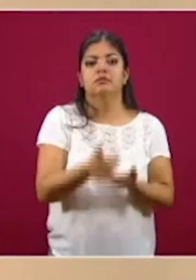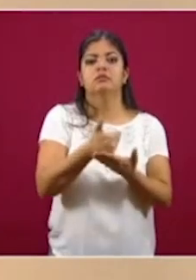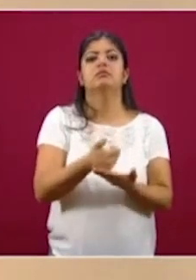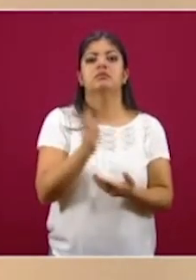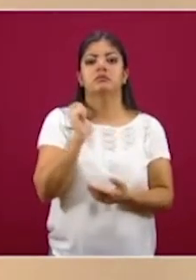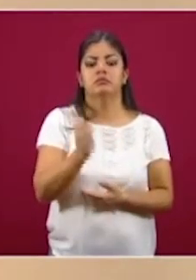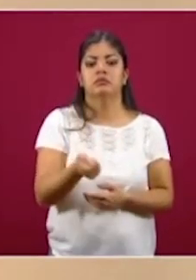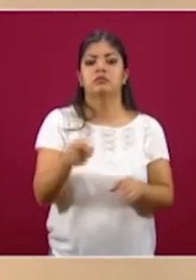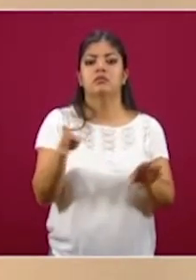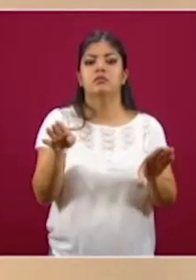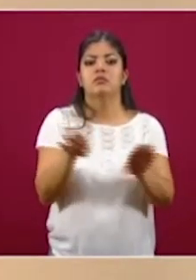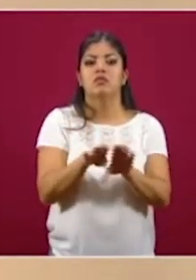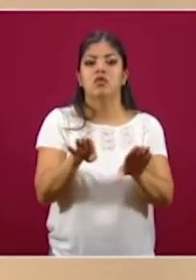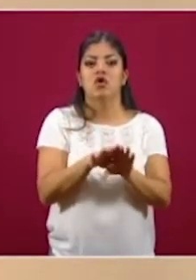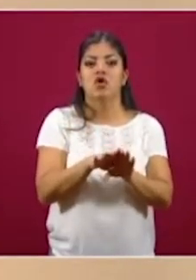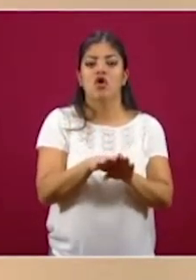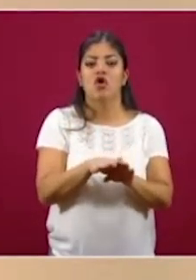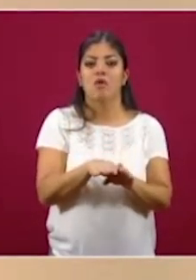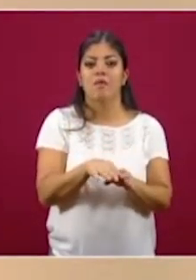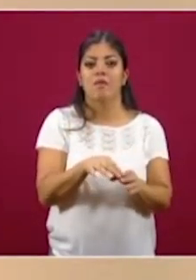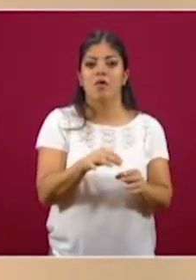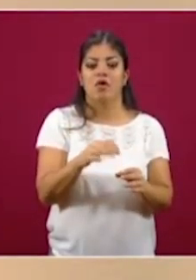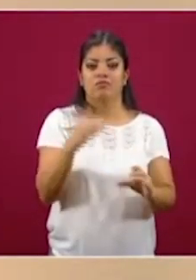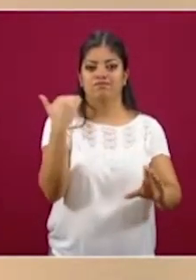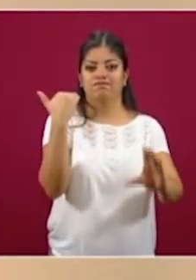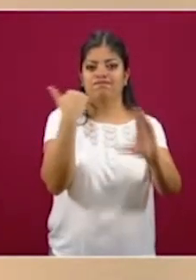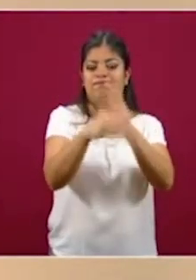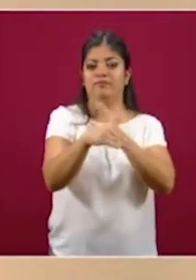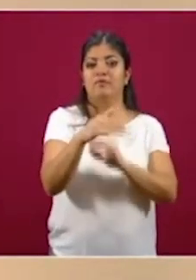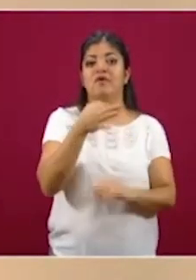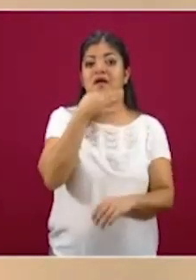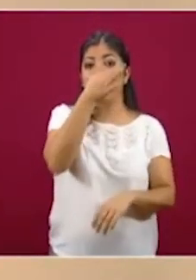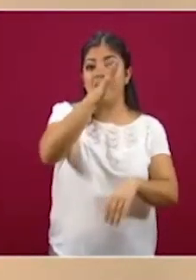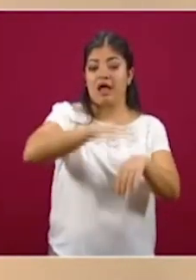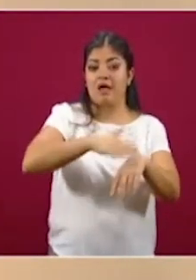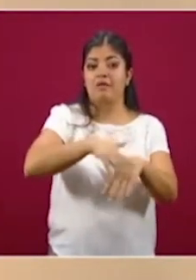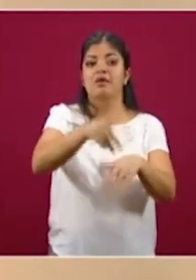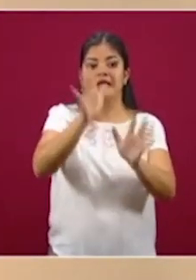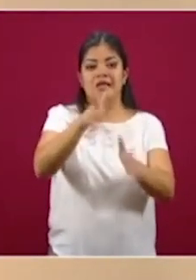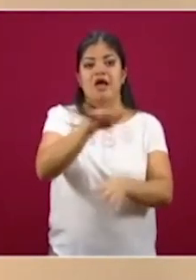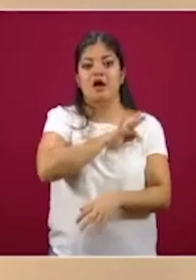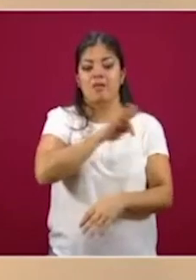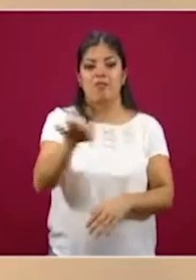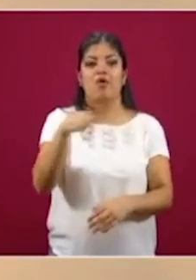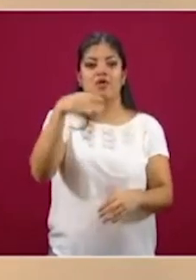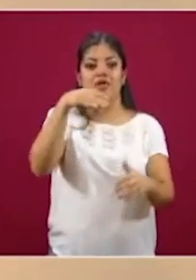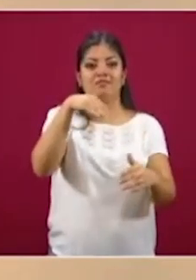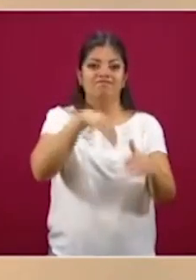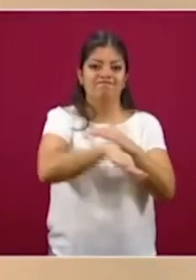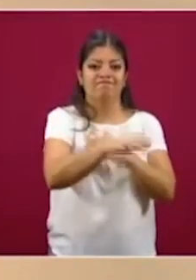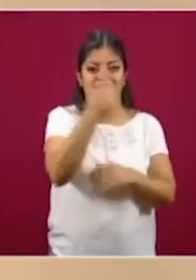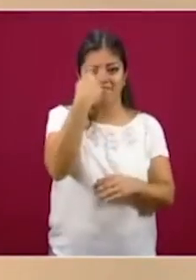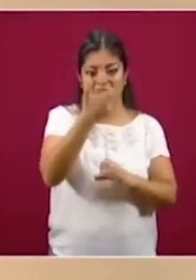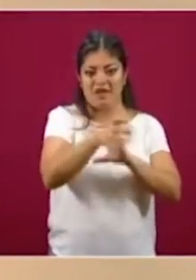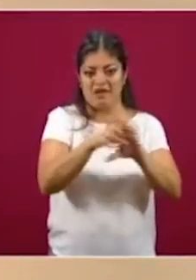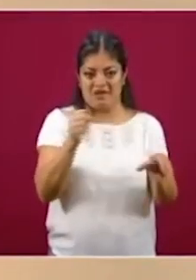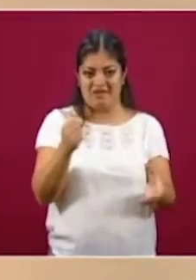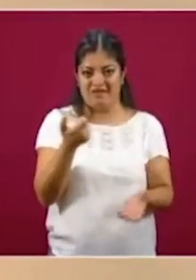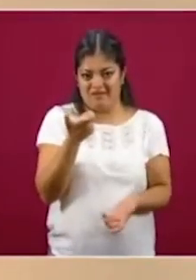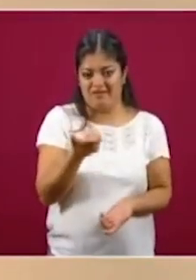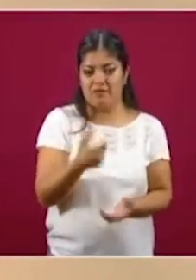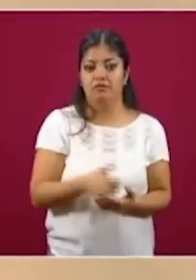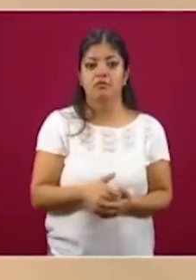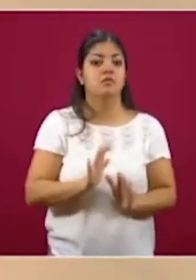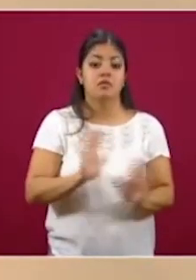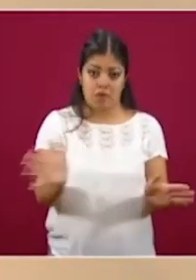hacerles llegar de manera electrónica este aviso de cobro a los estudiantes. Ya se terminó la